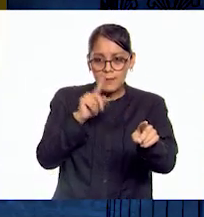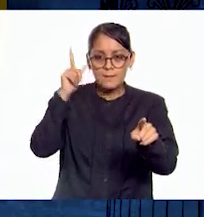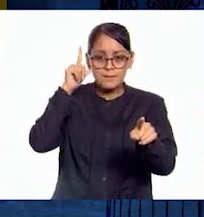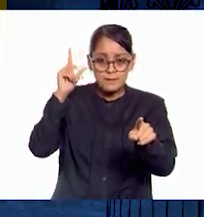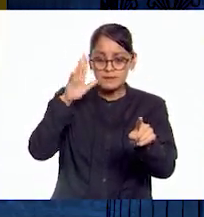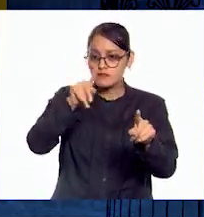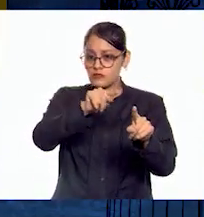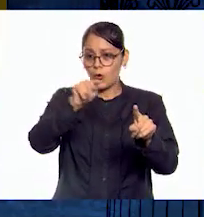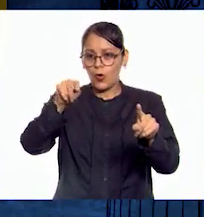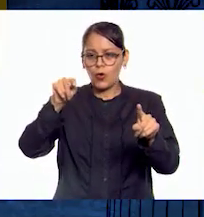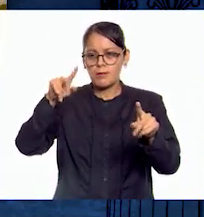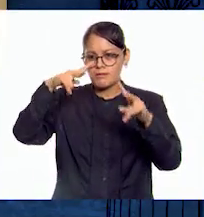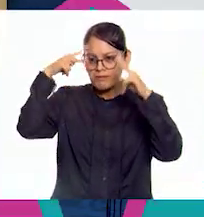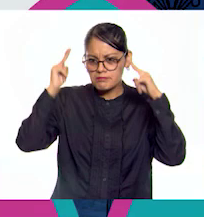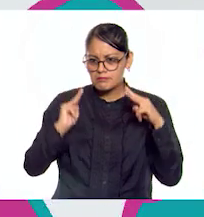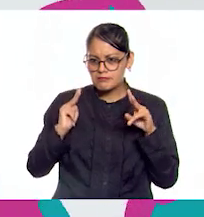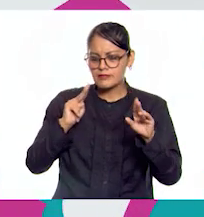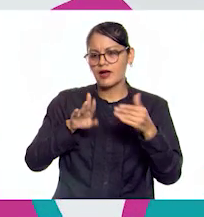y santos.